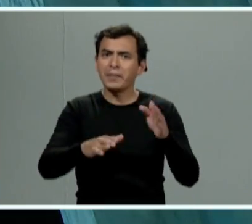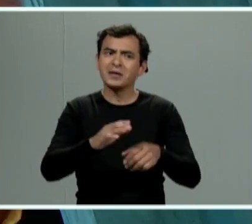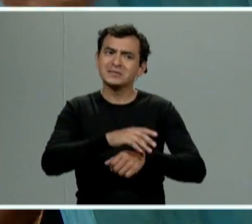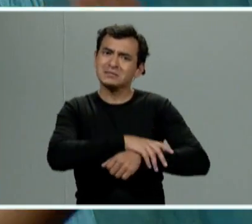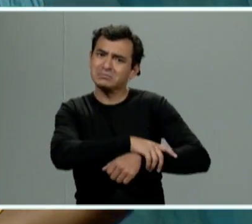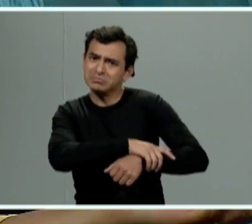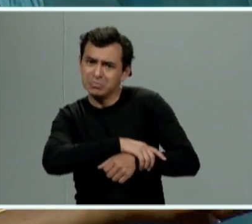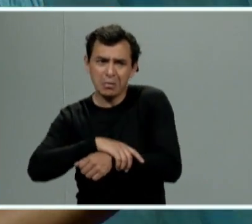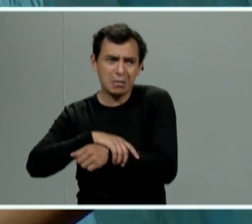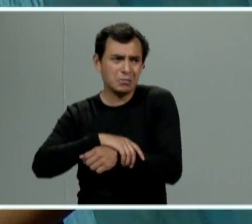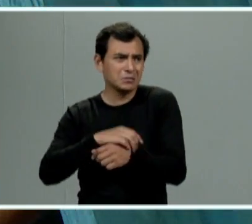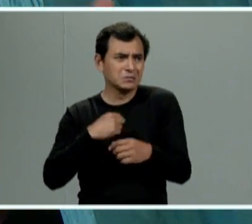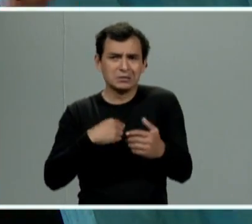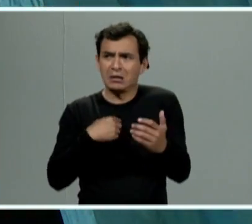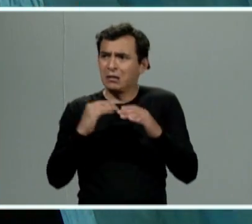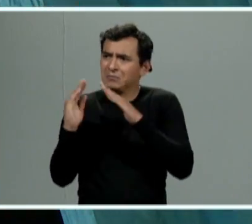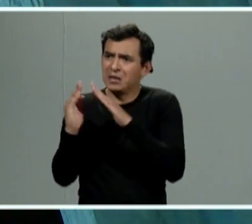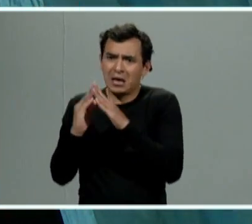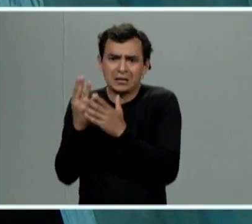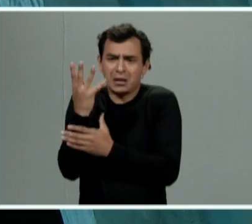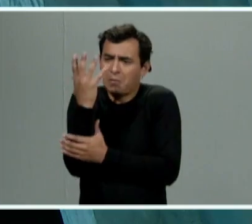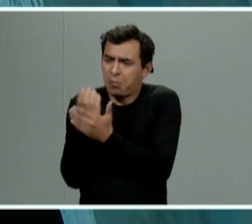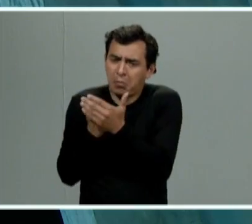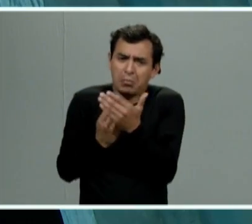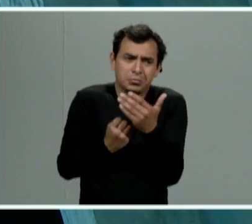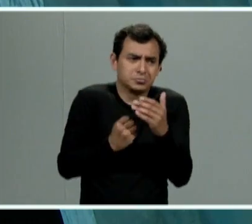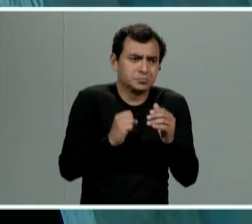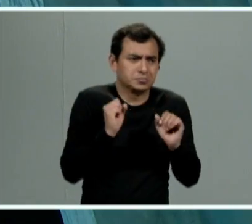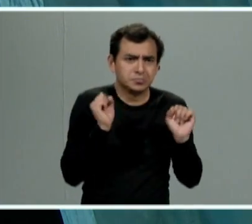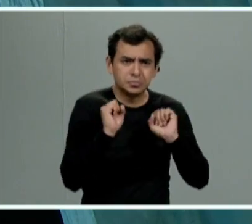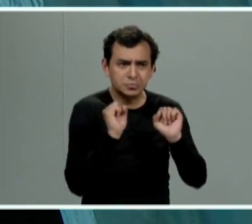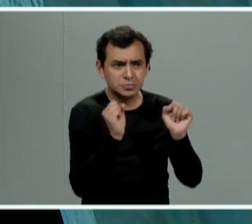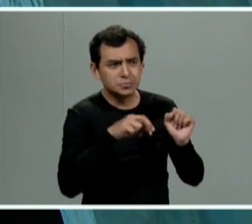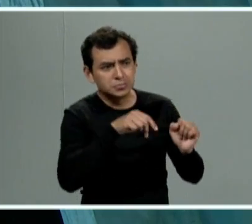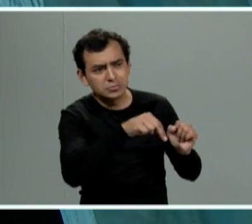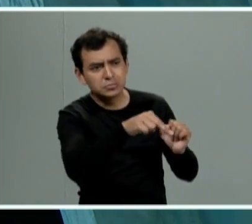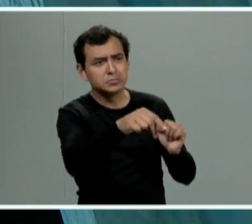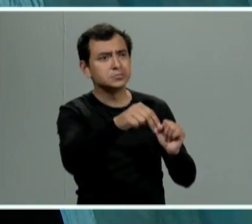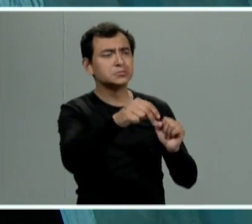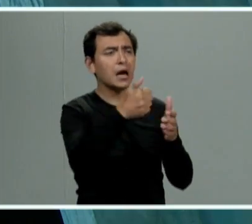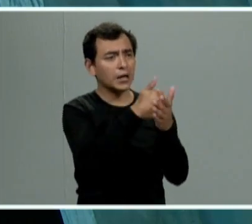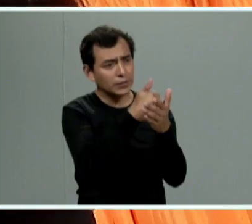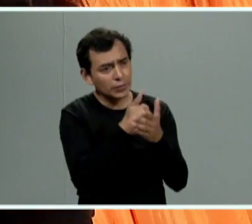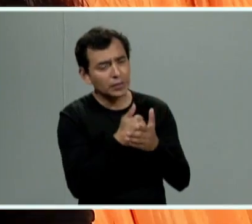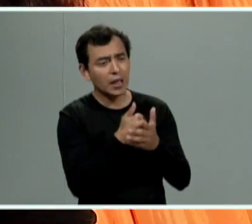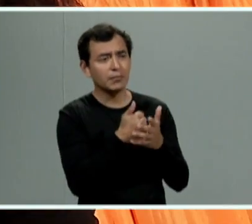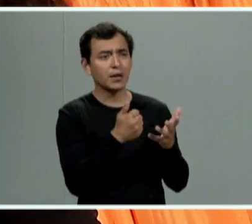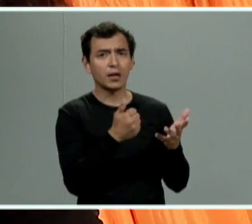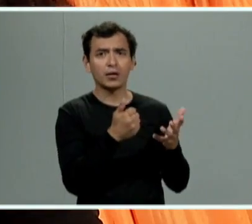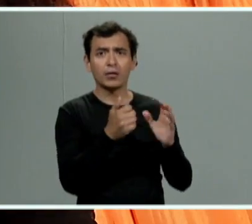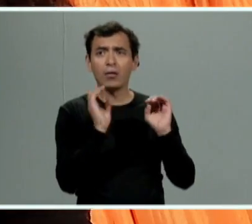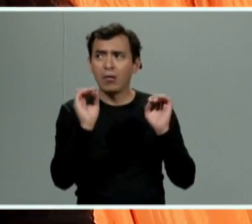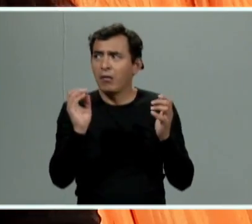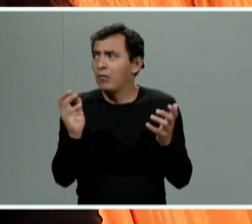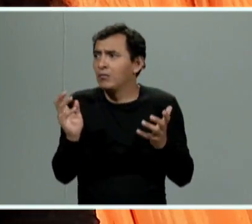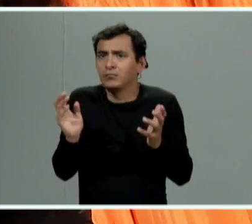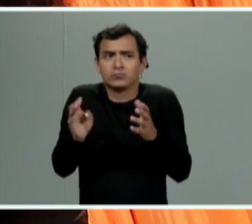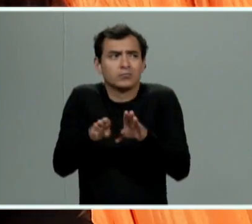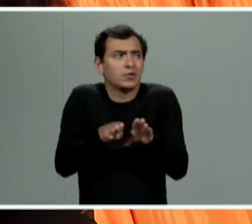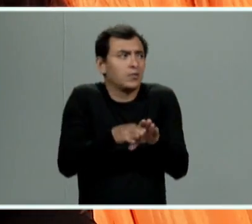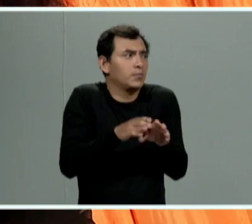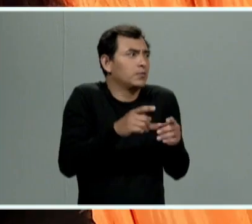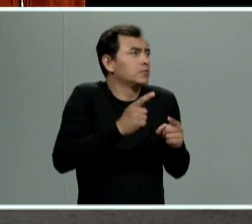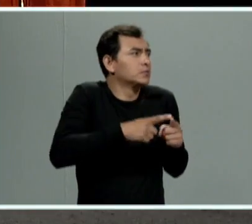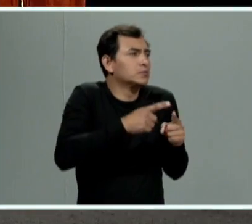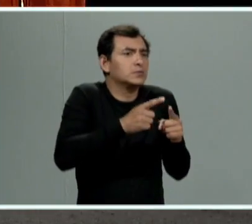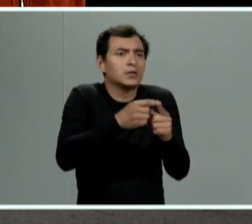yo salí corriendo directamente a la fiscalía y no tuve la oportunidad de llamar a no sé a quién recurrir o